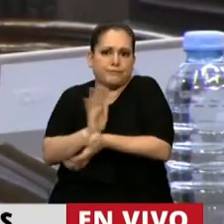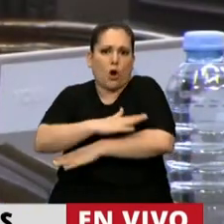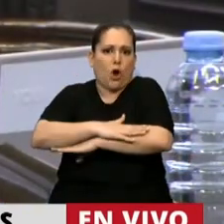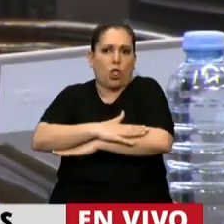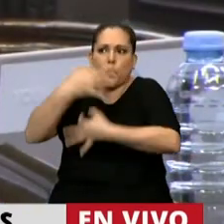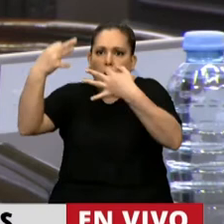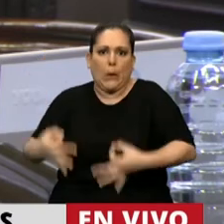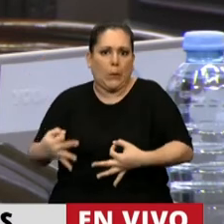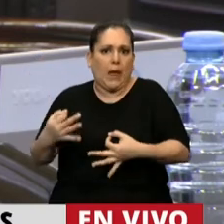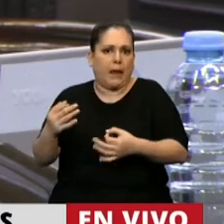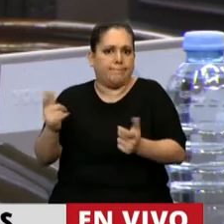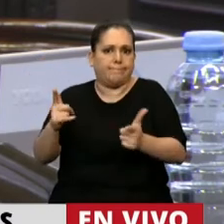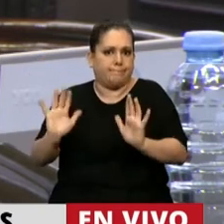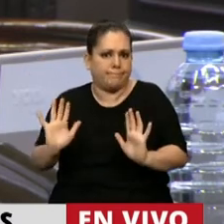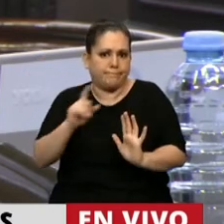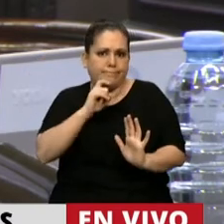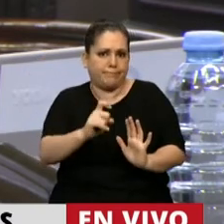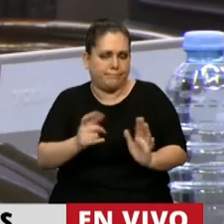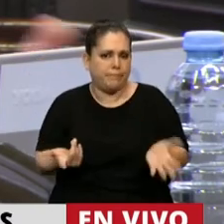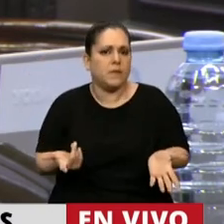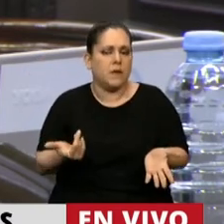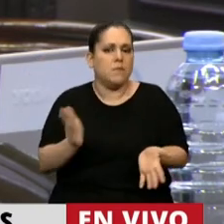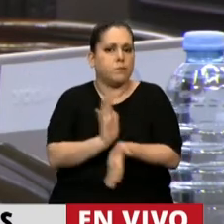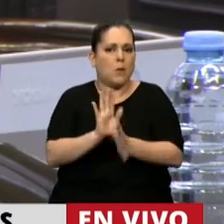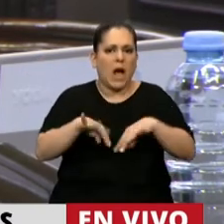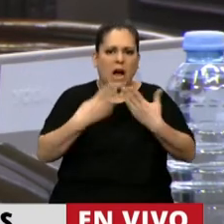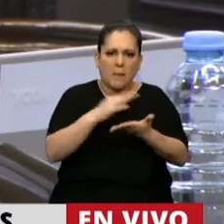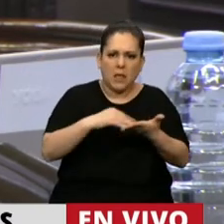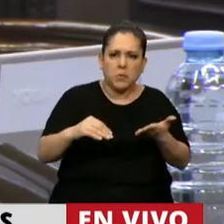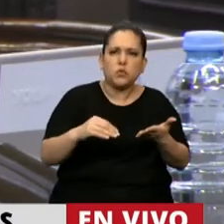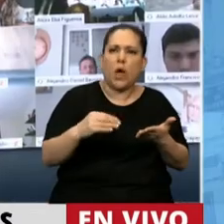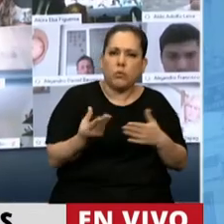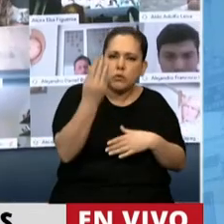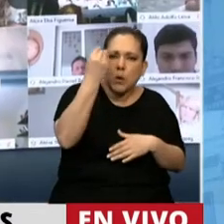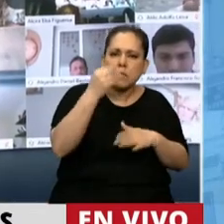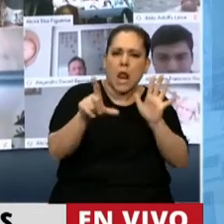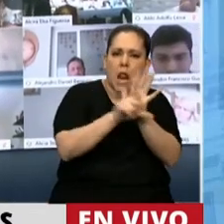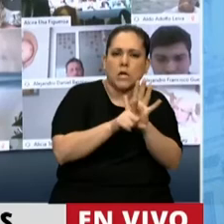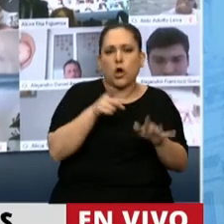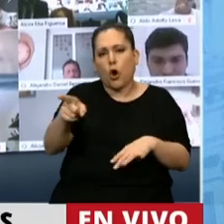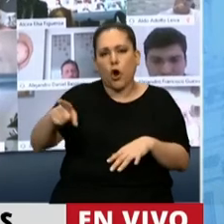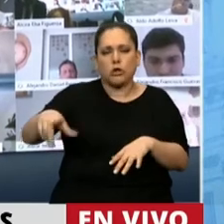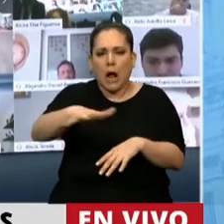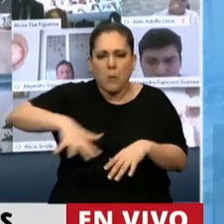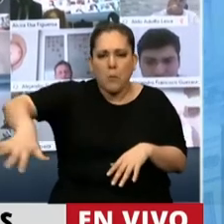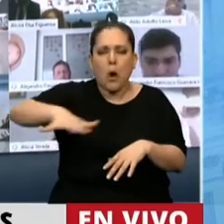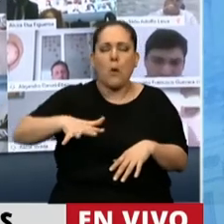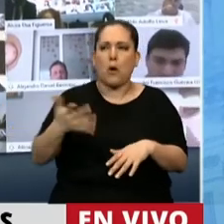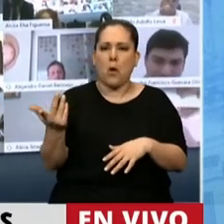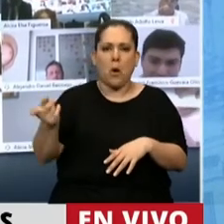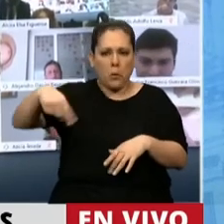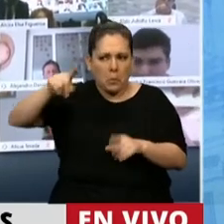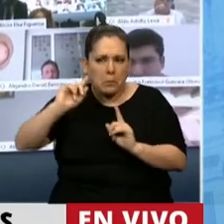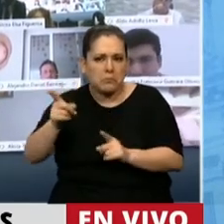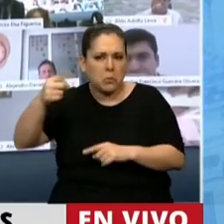moral puede hablar una Cámara que ha votado leyes contra el pueblo, de qué moral pueden hablar cuando le han metido la